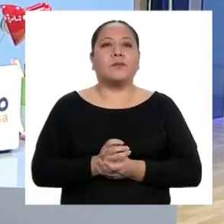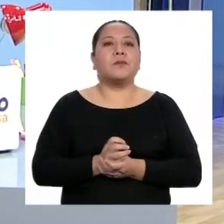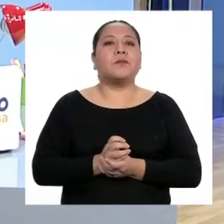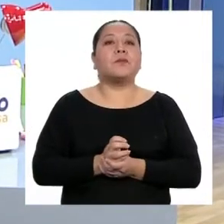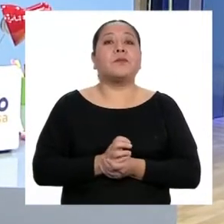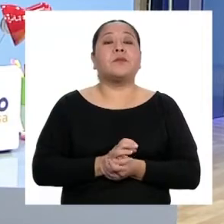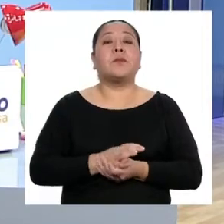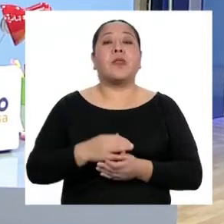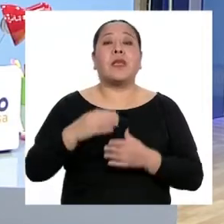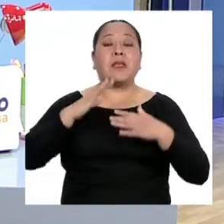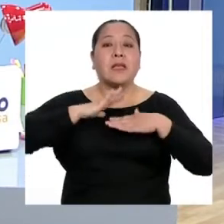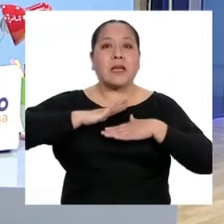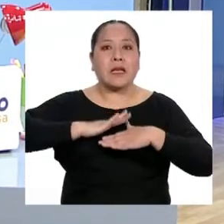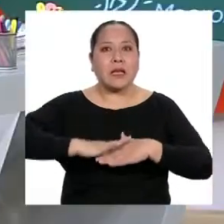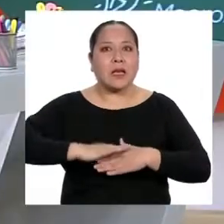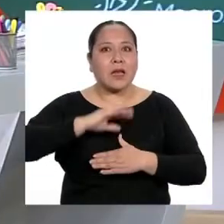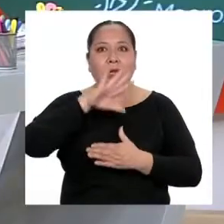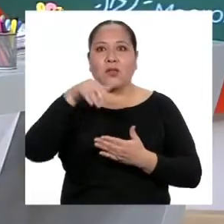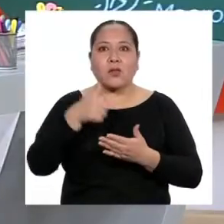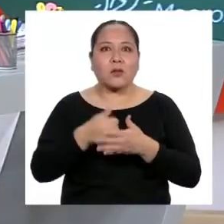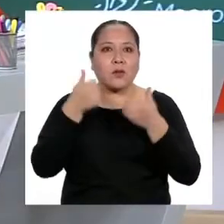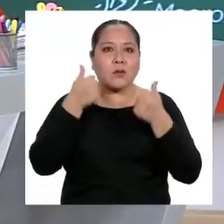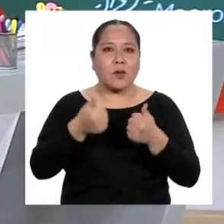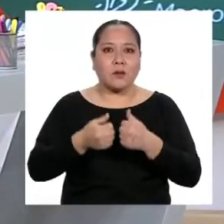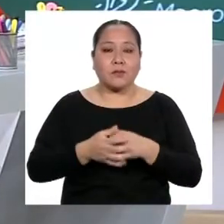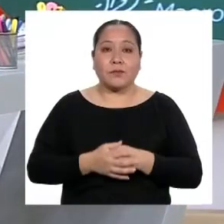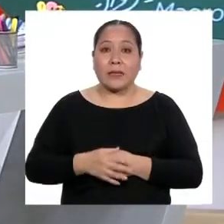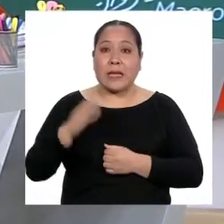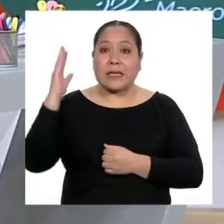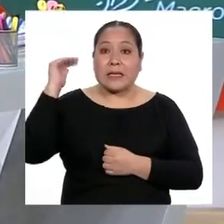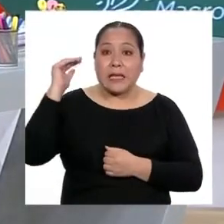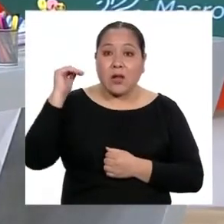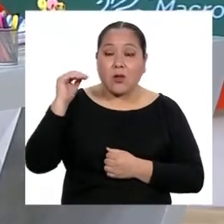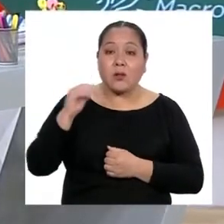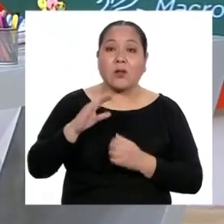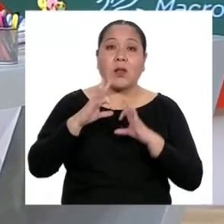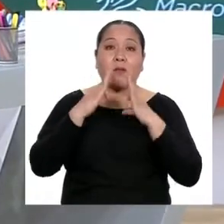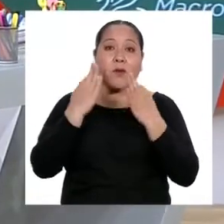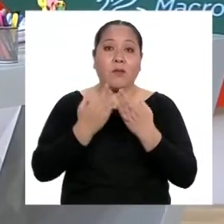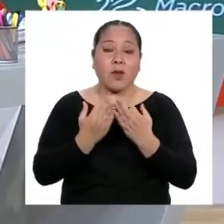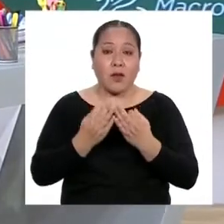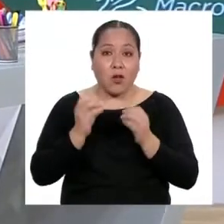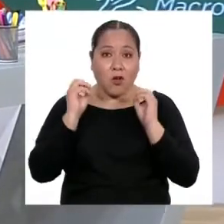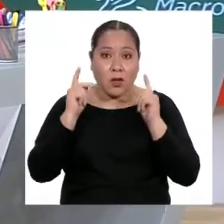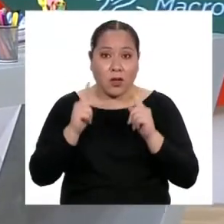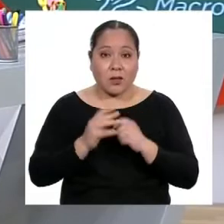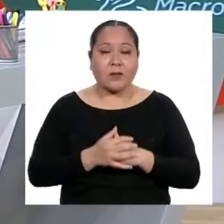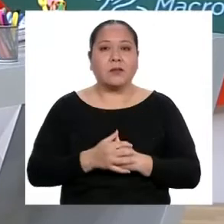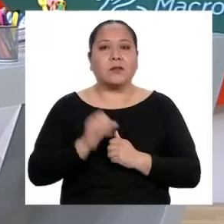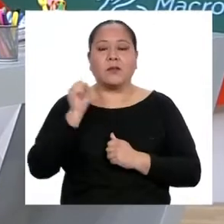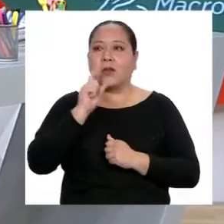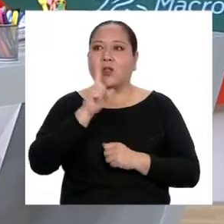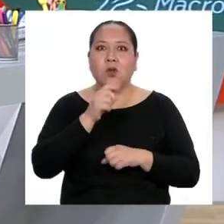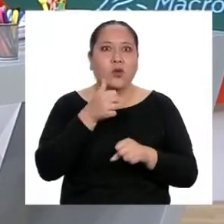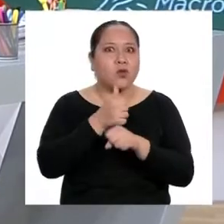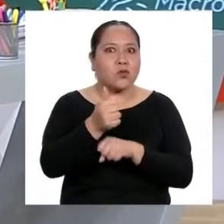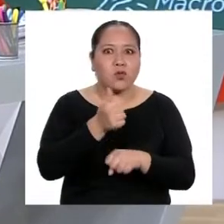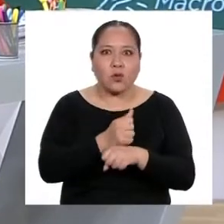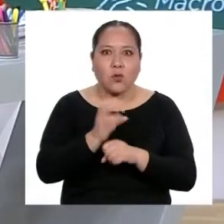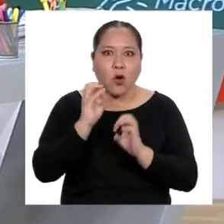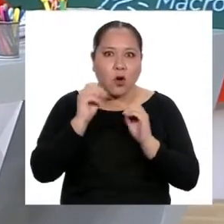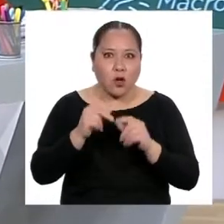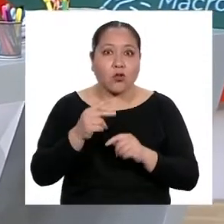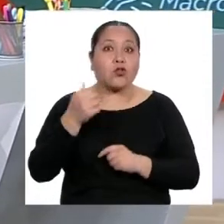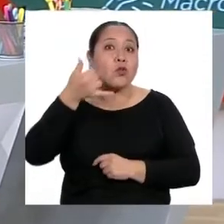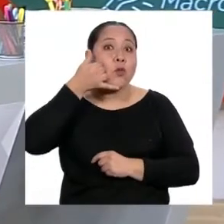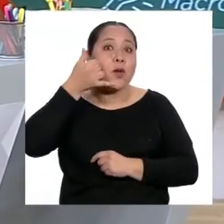Tranquila, sí. Todo va a estar bien. Mándale saludos a la familia, ¿sí? Ya, está bien. No los culpes más. Yo los